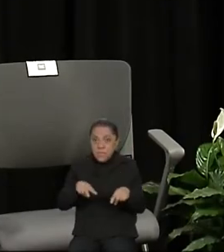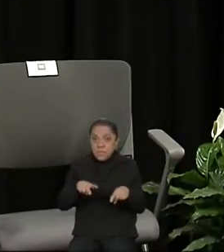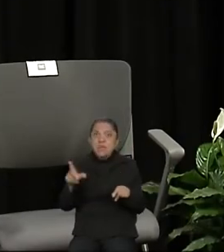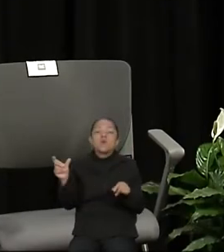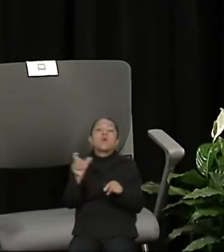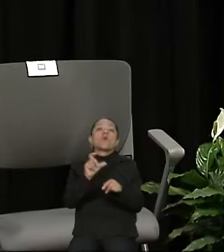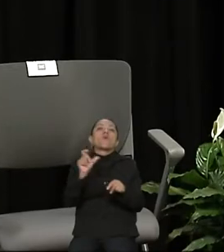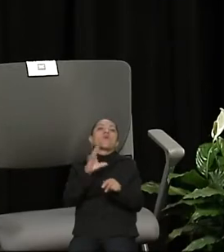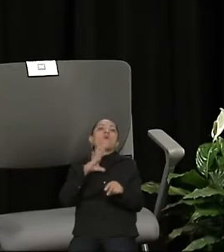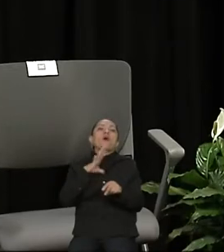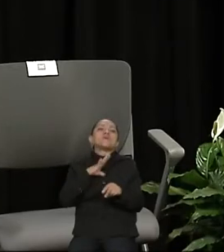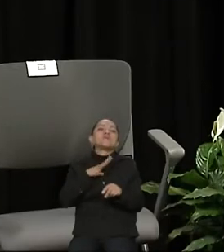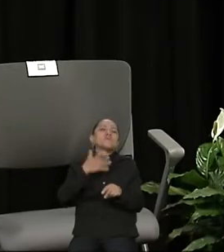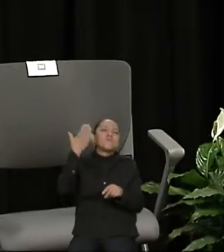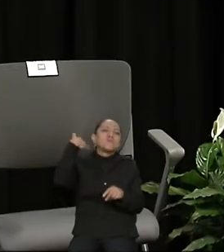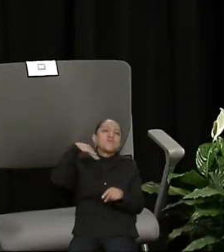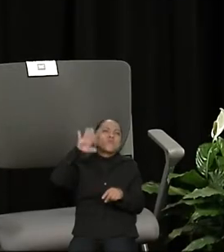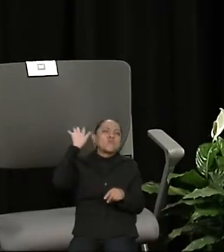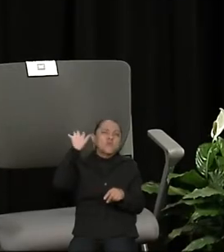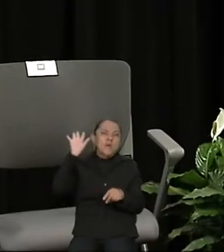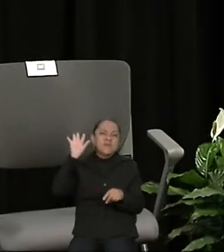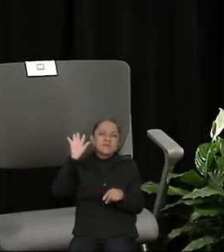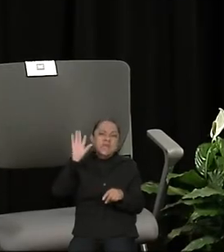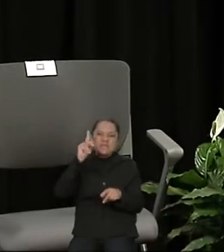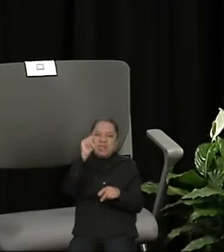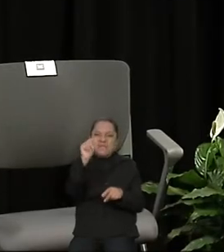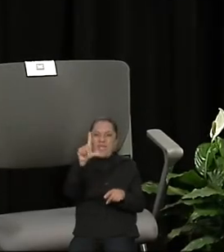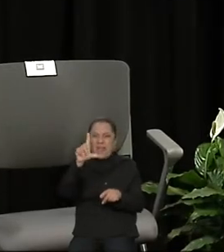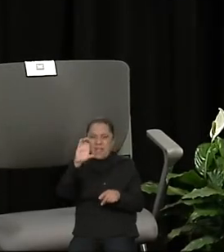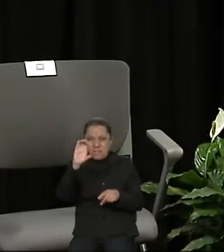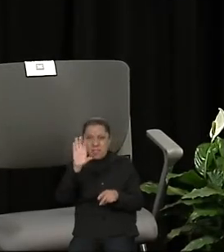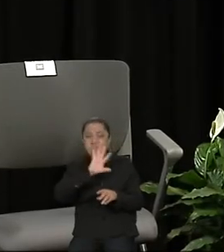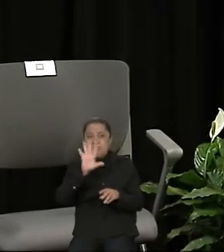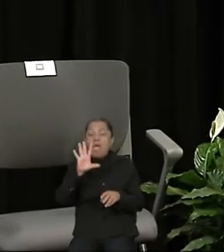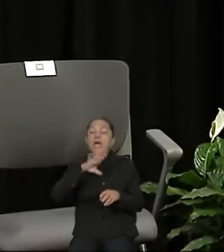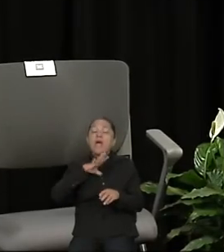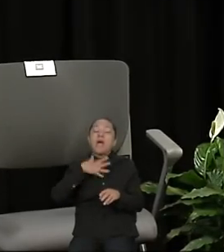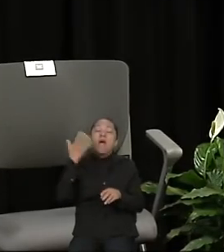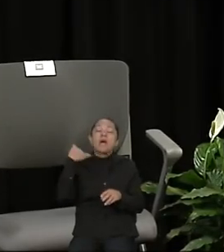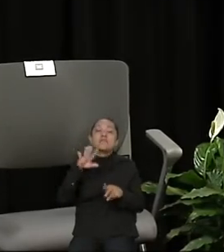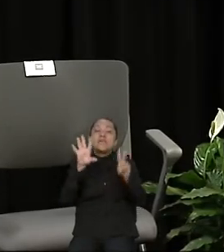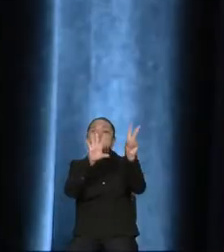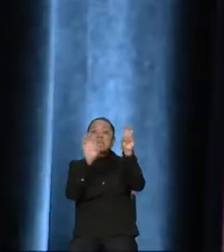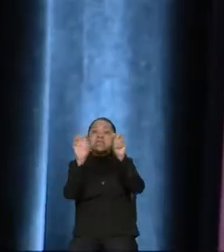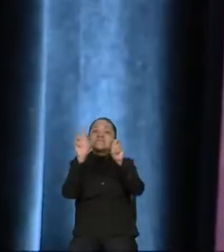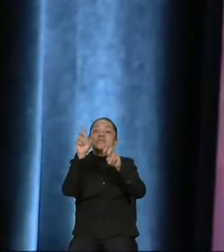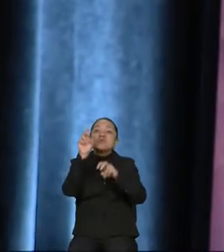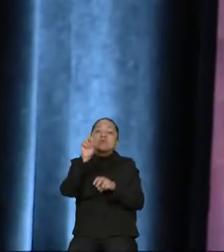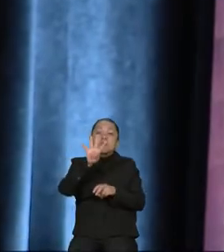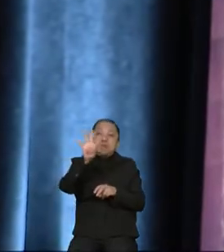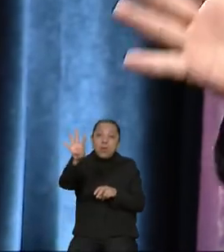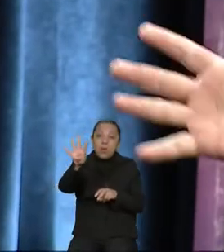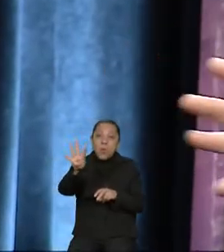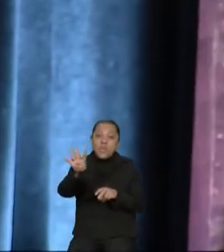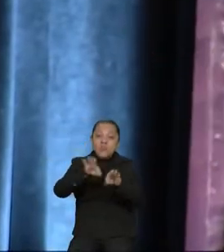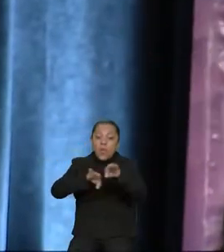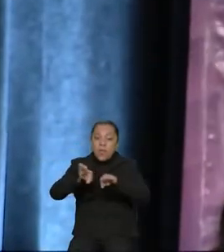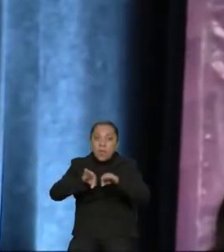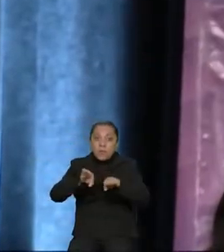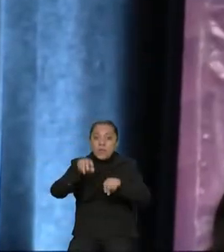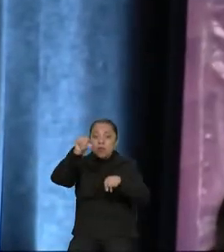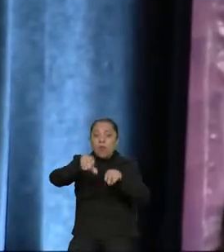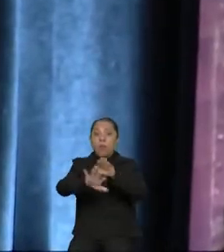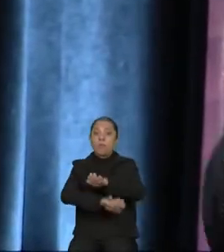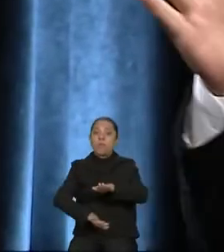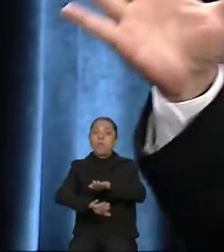750 actividades productivas. Es un catálogo que comprendía todas estas. Hoy nos basamos en el CECIAN, Sistema de Clasificaciones de América